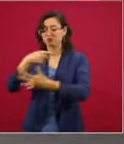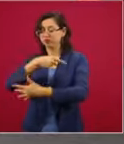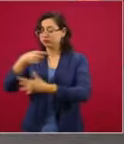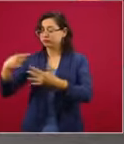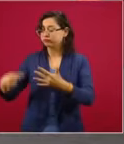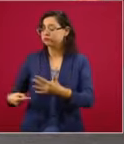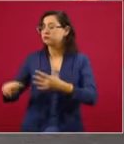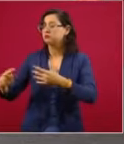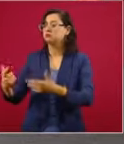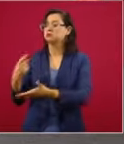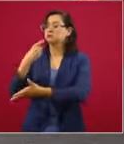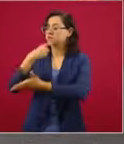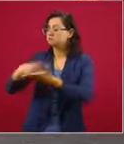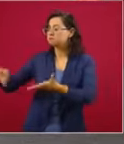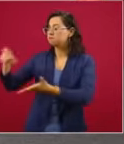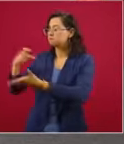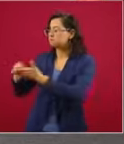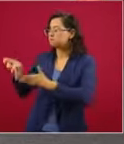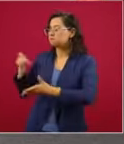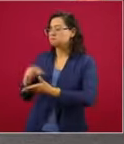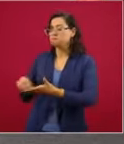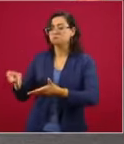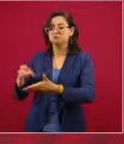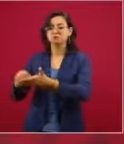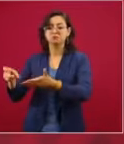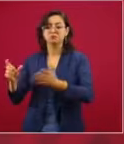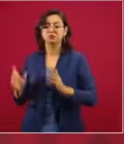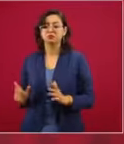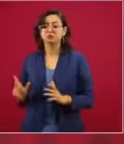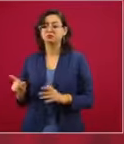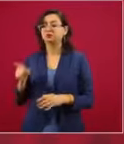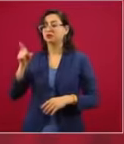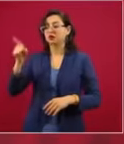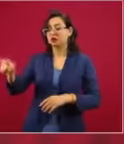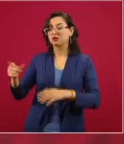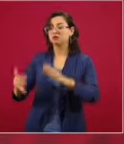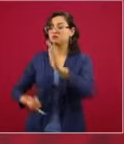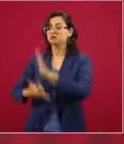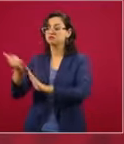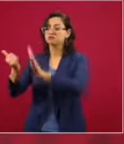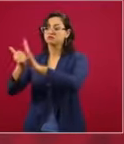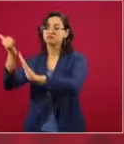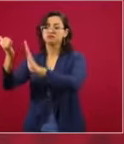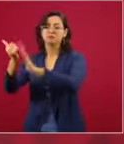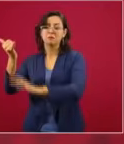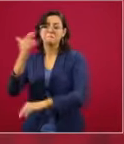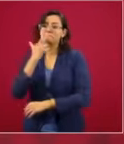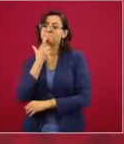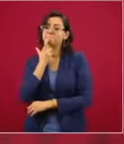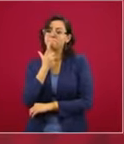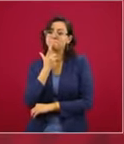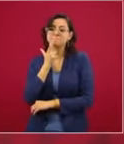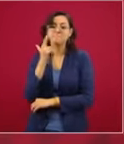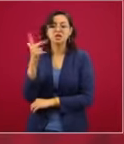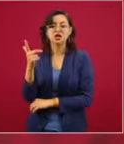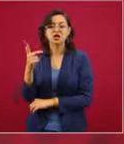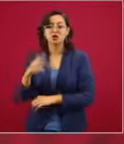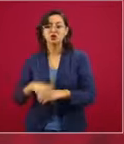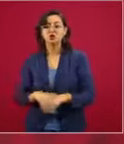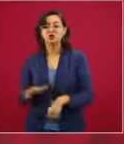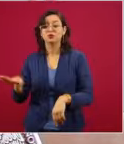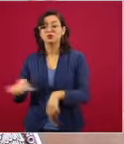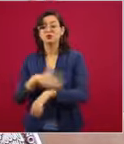Y así ese crédito les va a rendir más, porque cuando hay